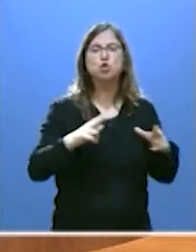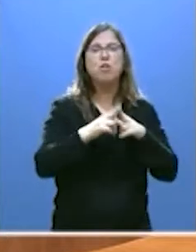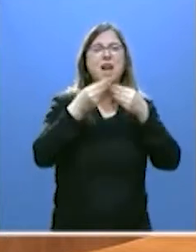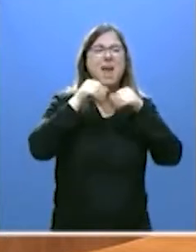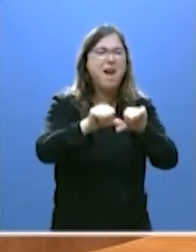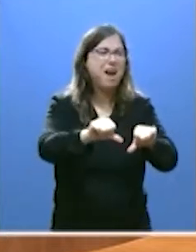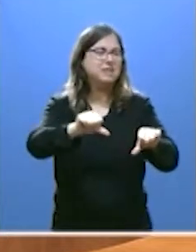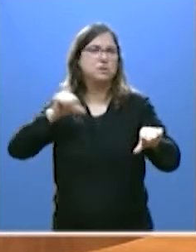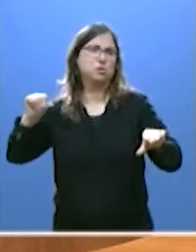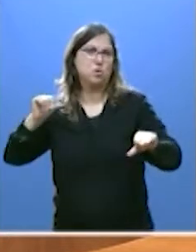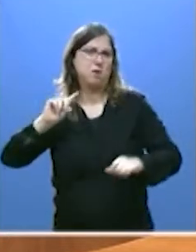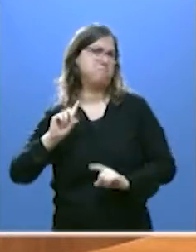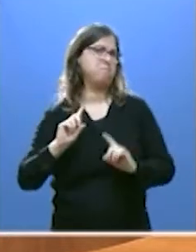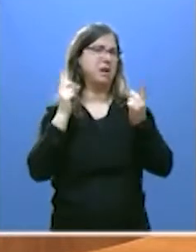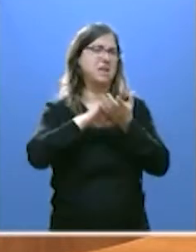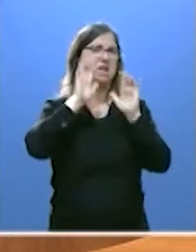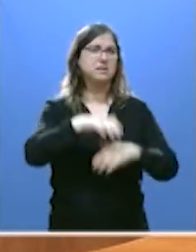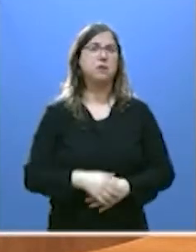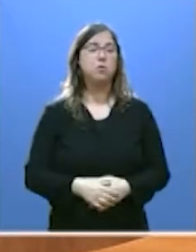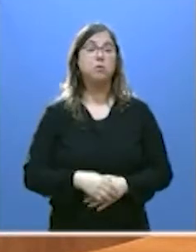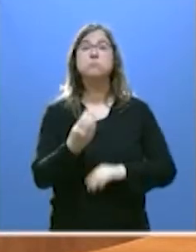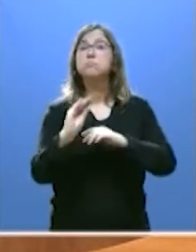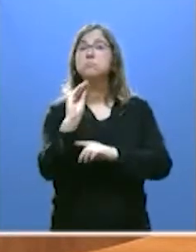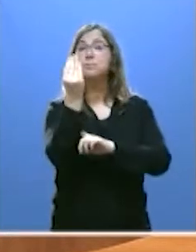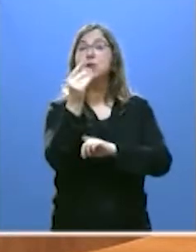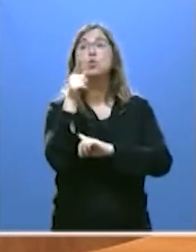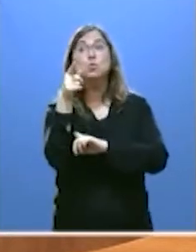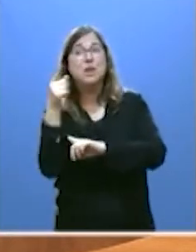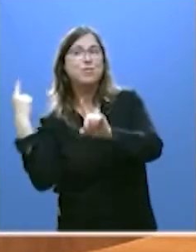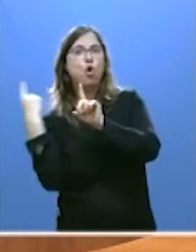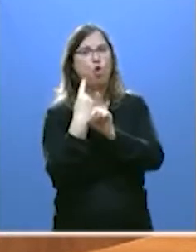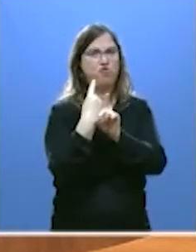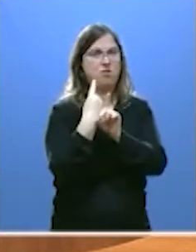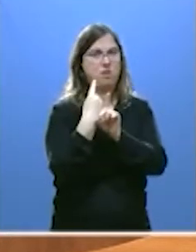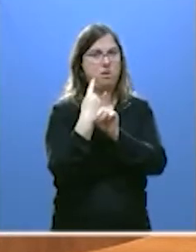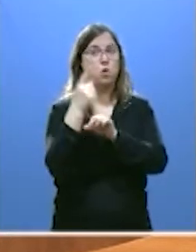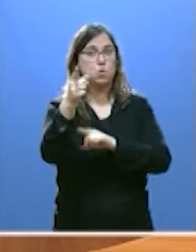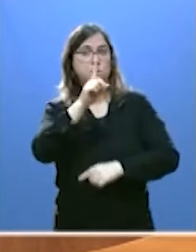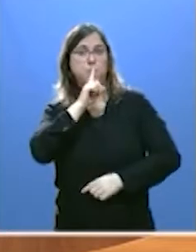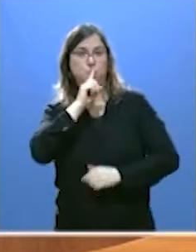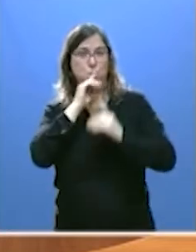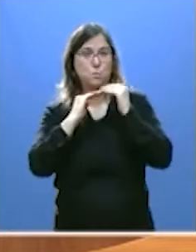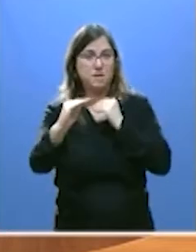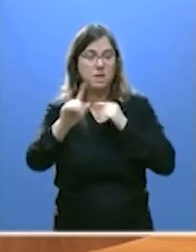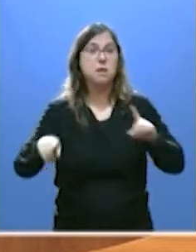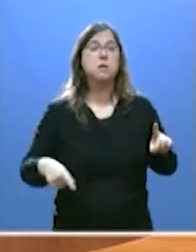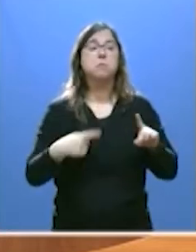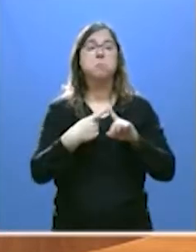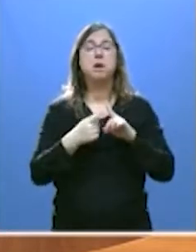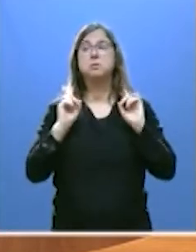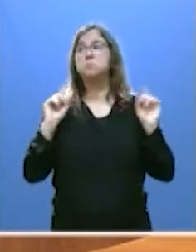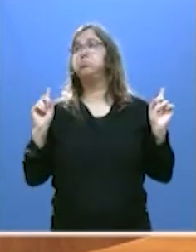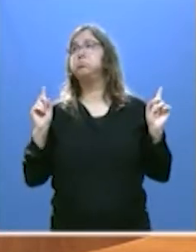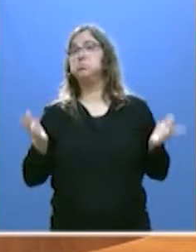historia de Castilla y León y los hemos sacado con su oposición, con su silencio y con su pasividad,